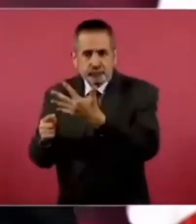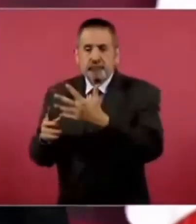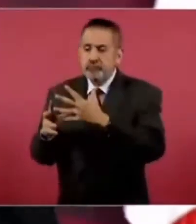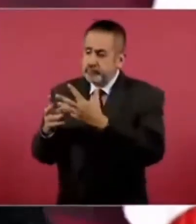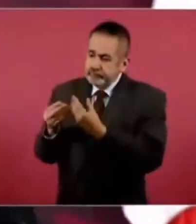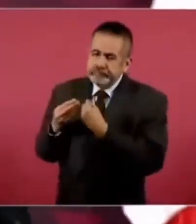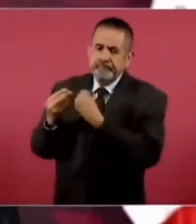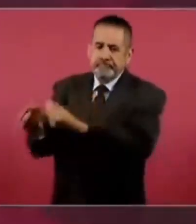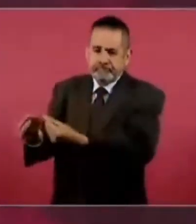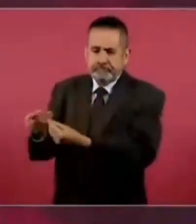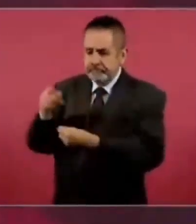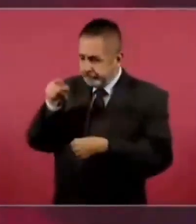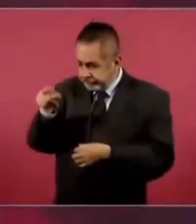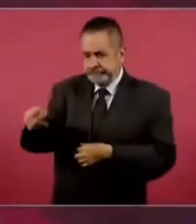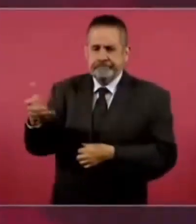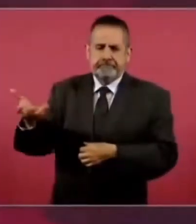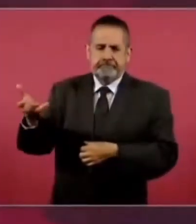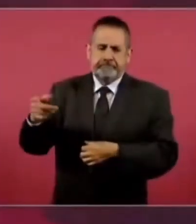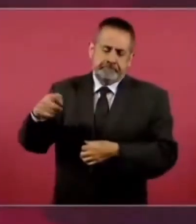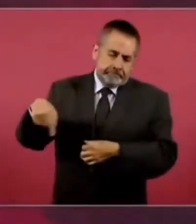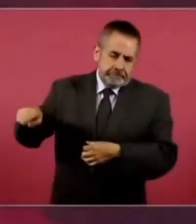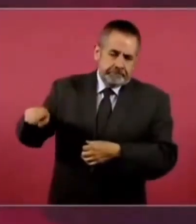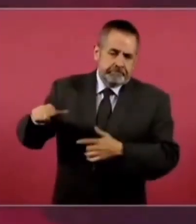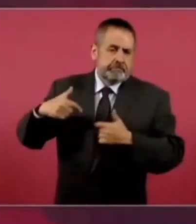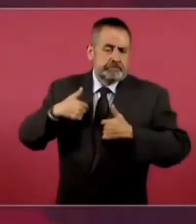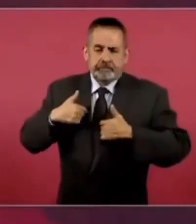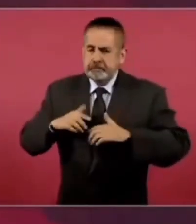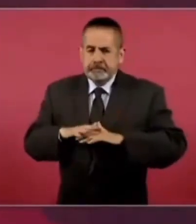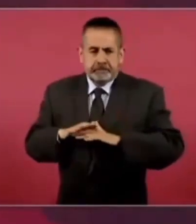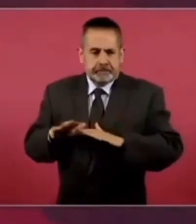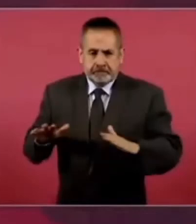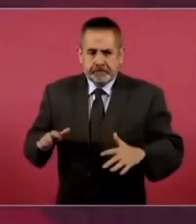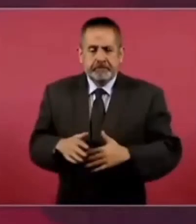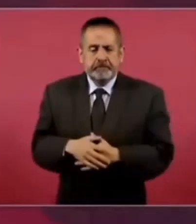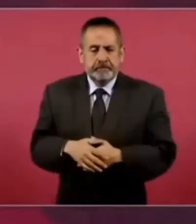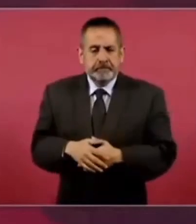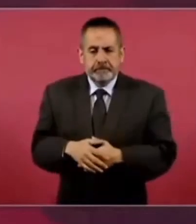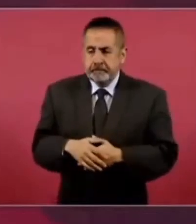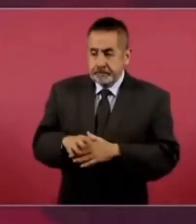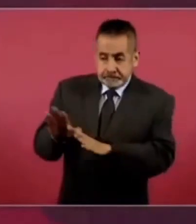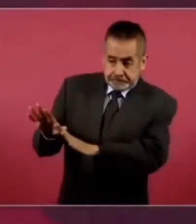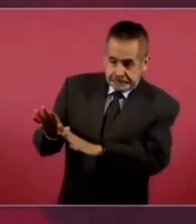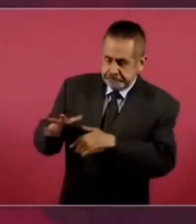esto me ayuda también mucho para que, de por sí,